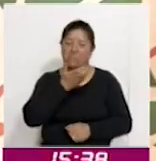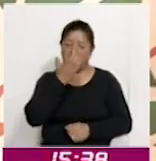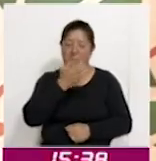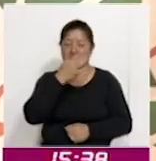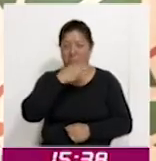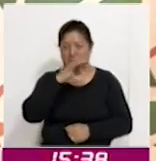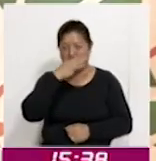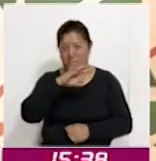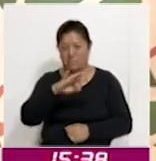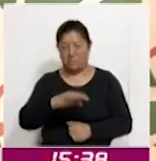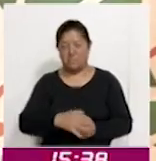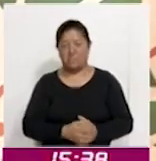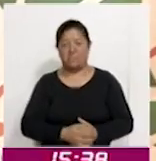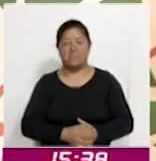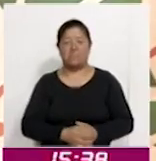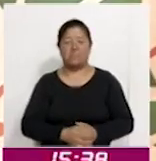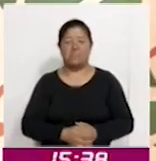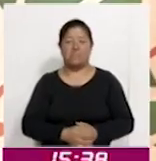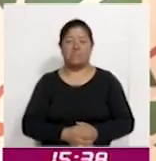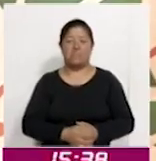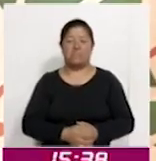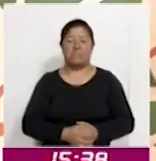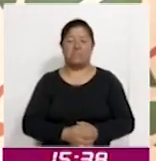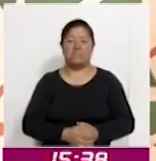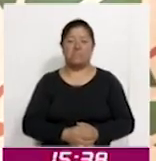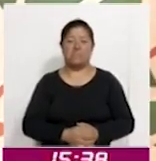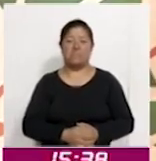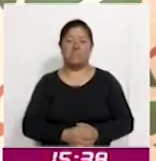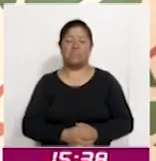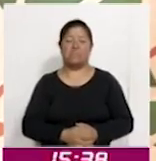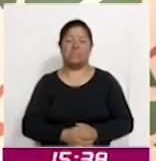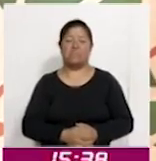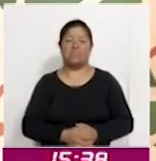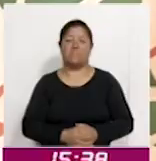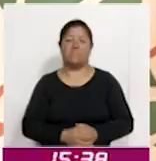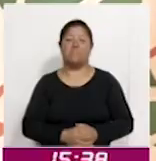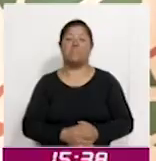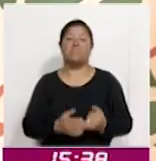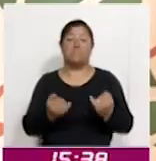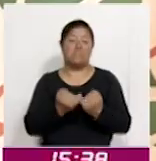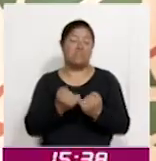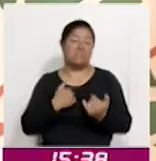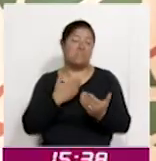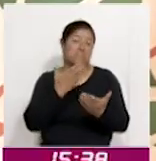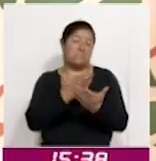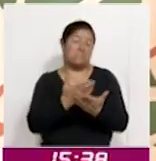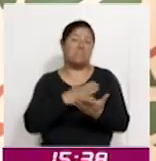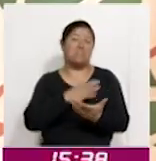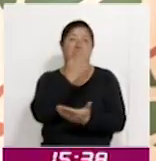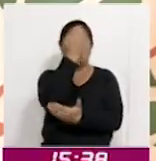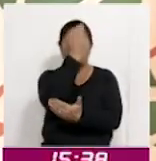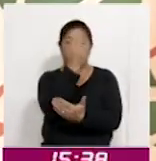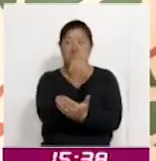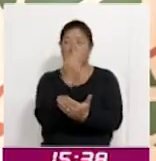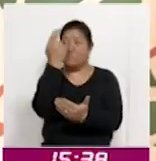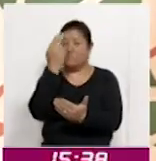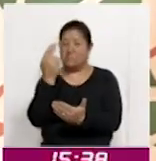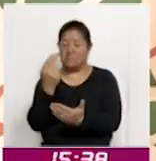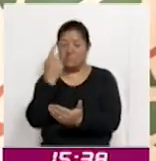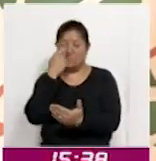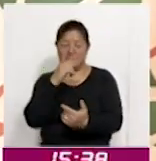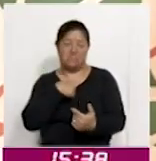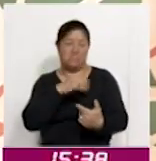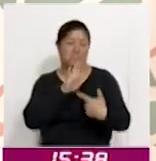también hicimos la propuesta de elaborar un mural en el que pudiéramos mostrar parte de esa